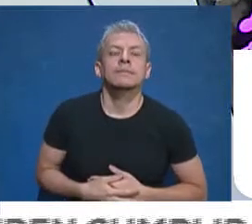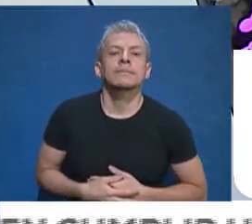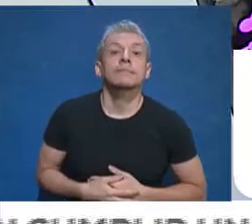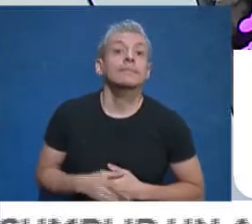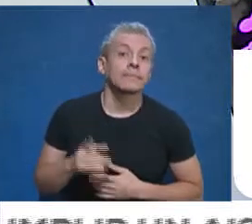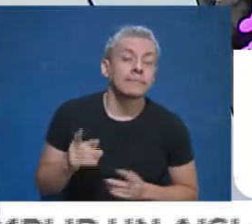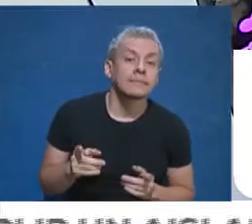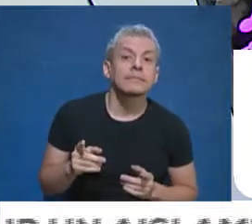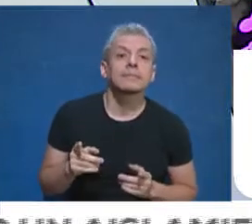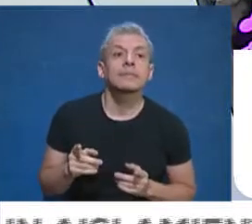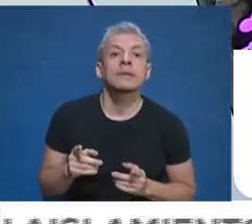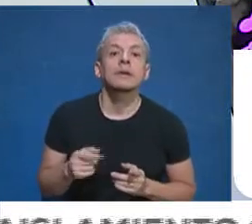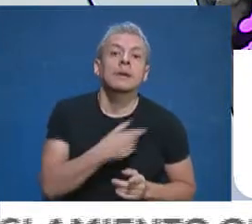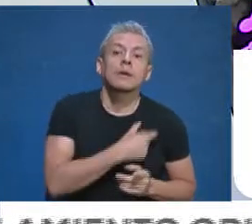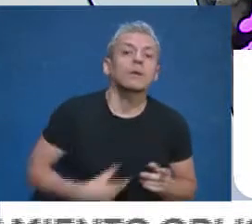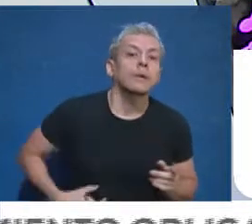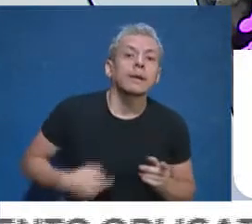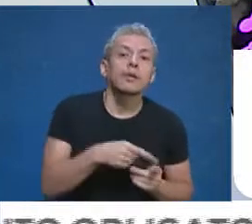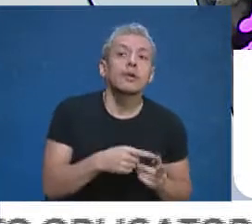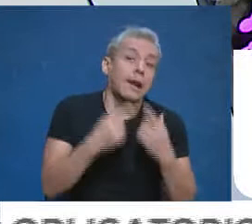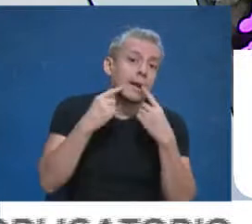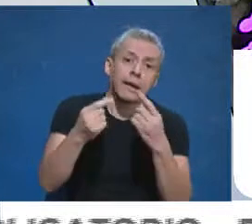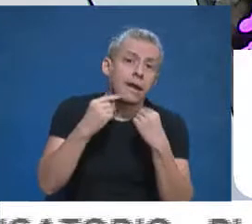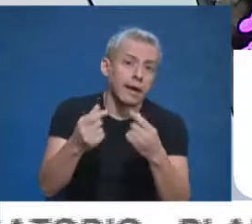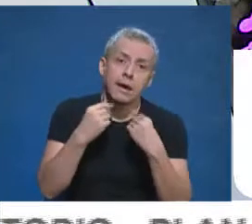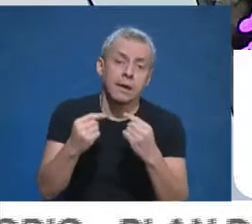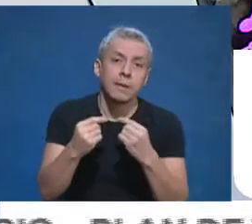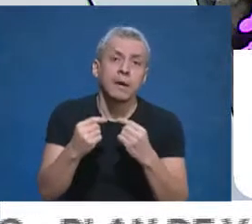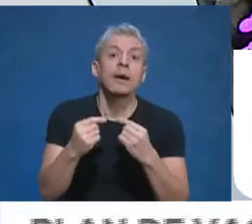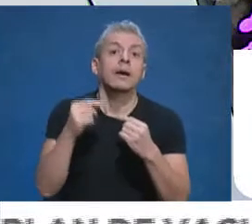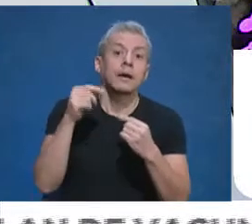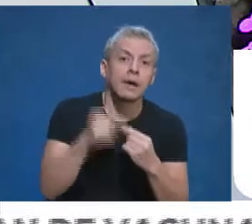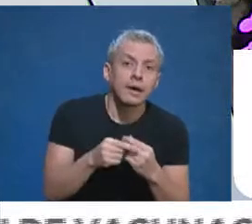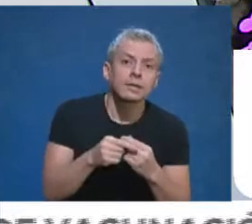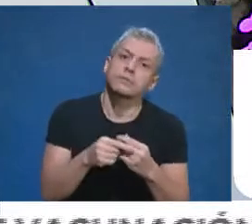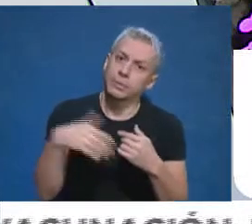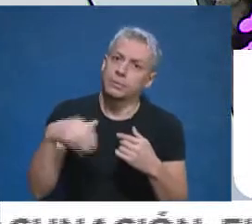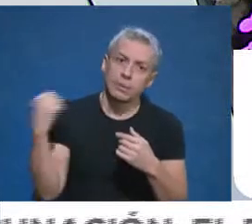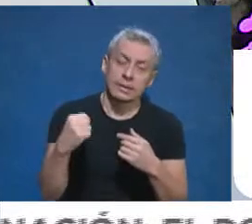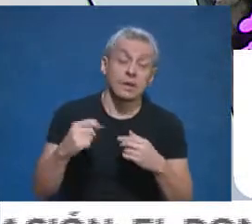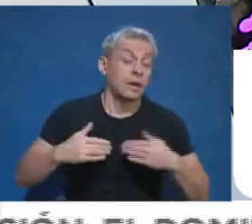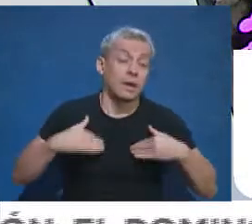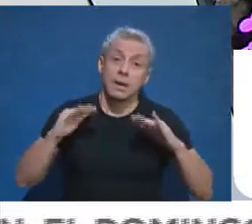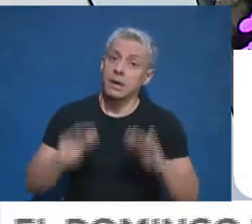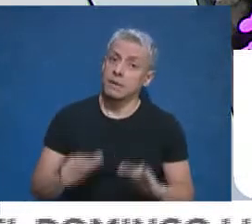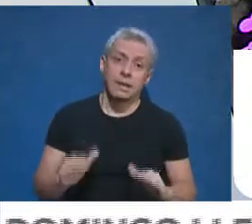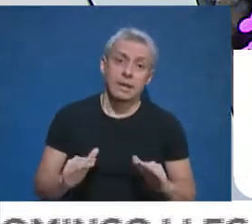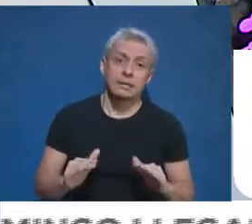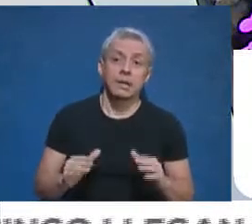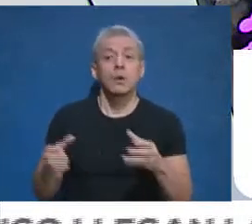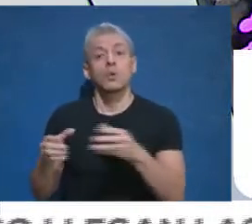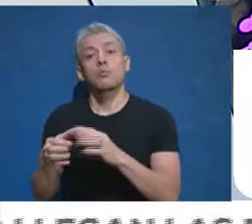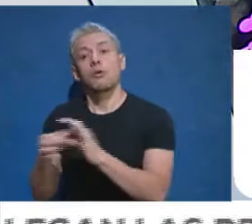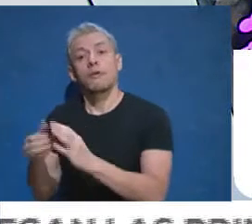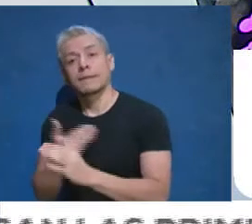realizar o que realice el gobernador Sergio Unidad que este reclamo para que dieran lugar justamente a esto y me parece que la esperanza tanto del oficialismo como